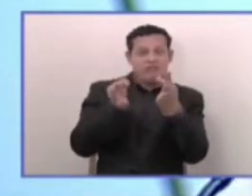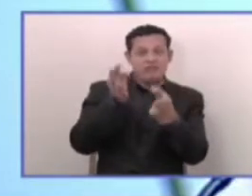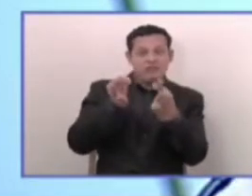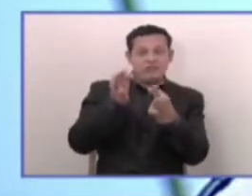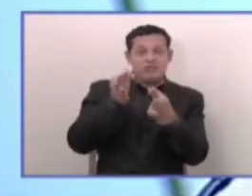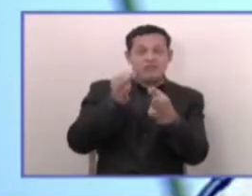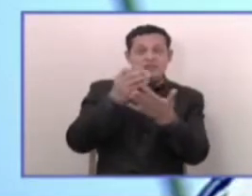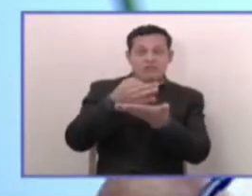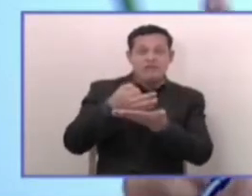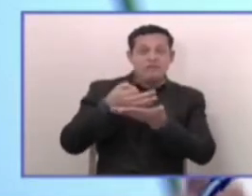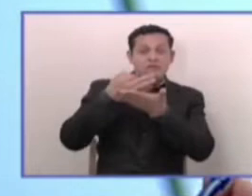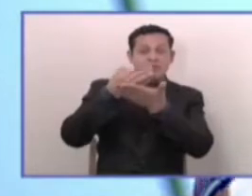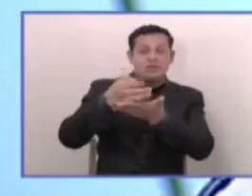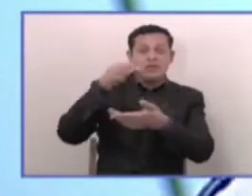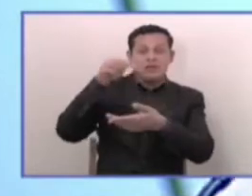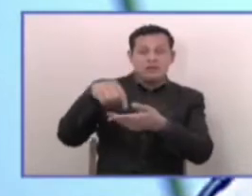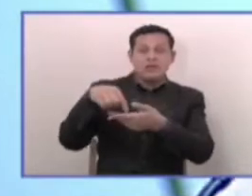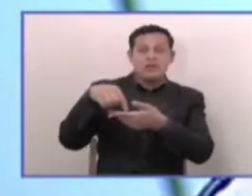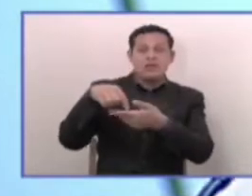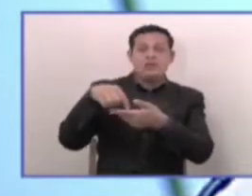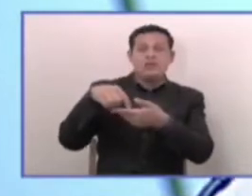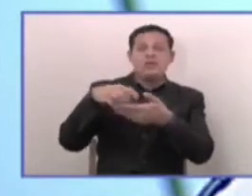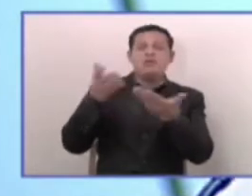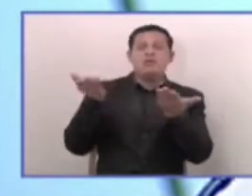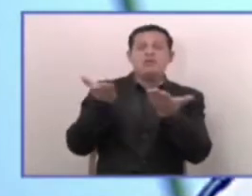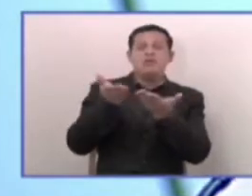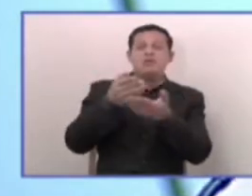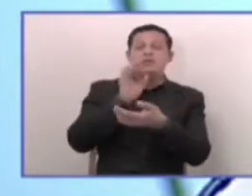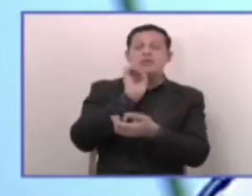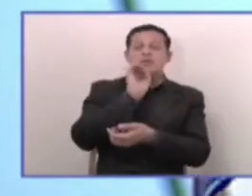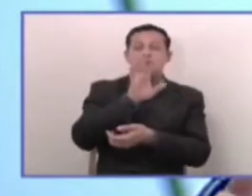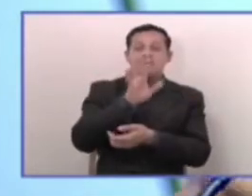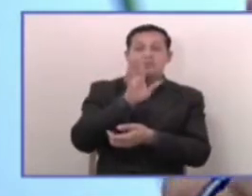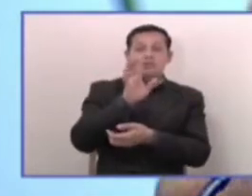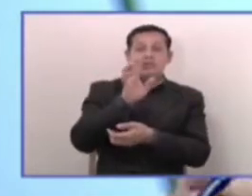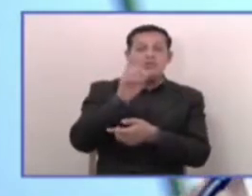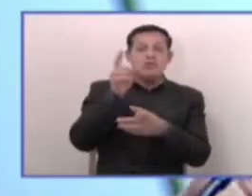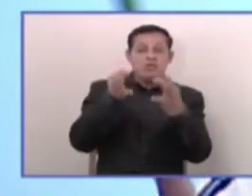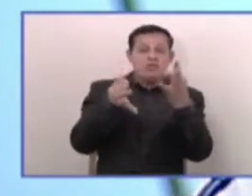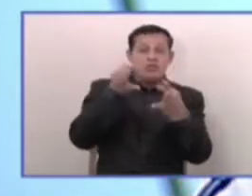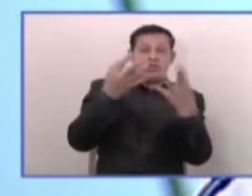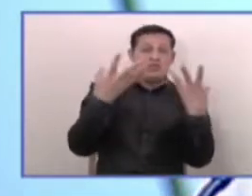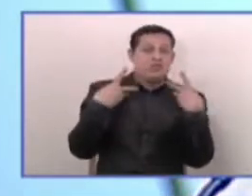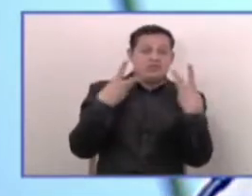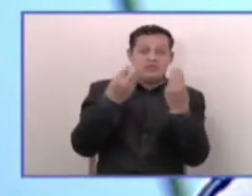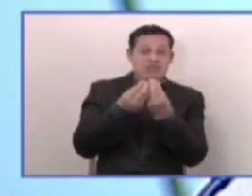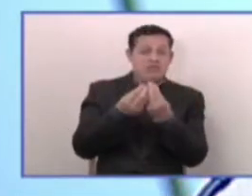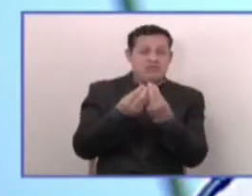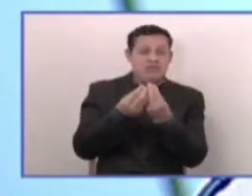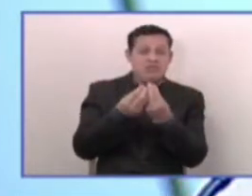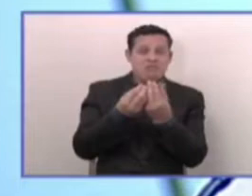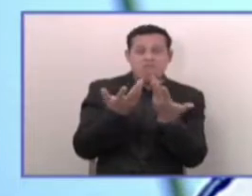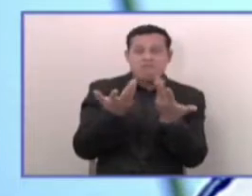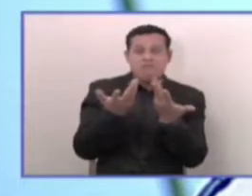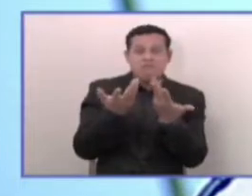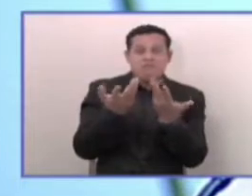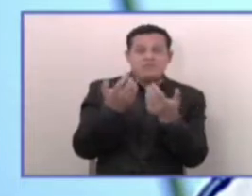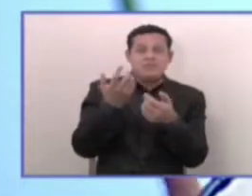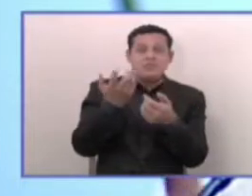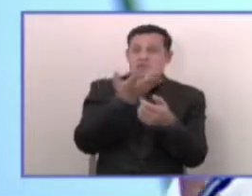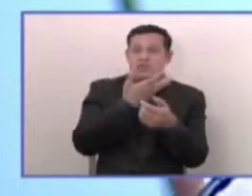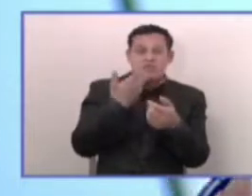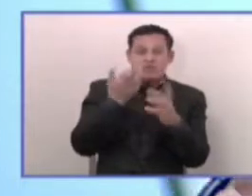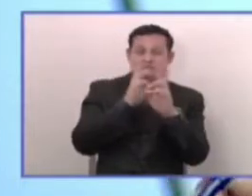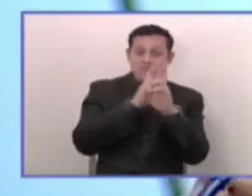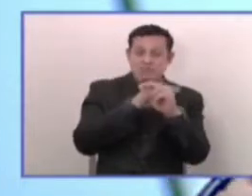financiera de la que aquí hacen mención, ni mucho menos la justicia social. Con ciencias